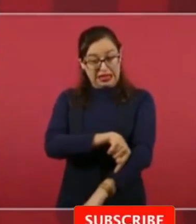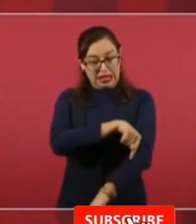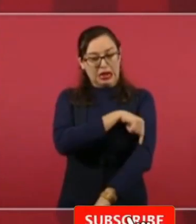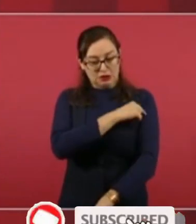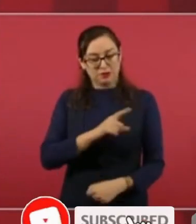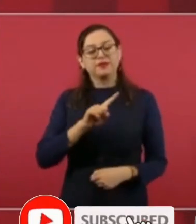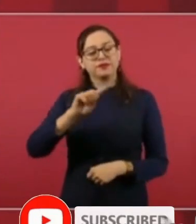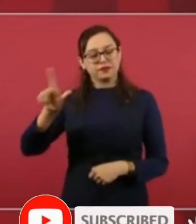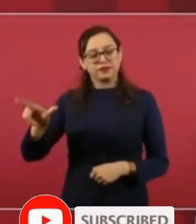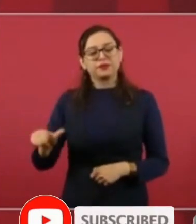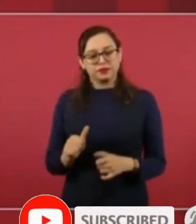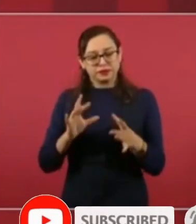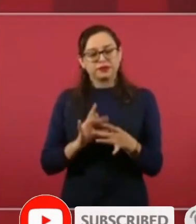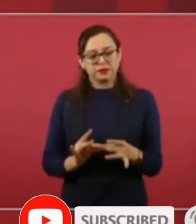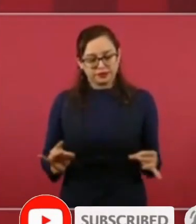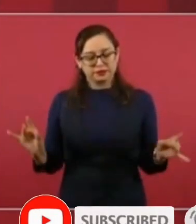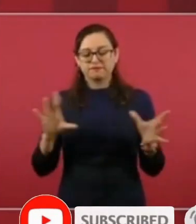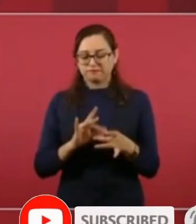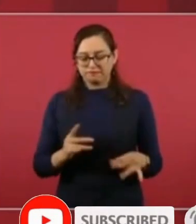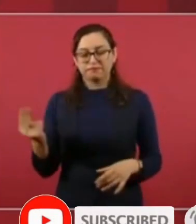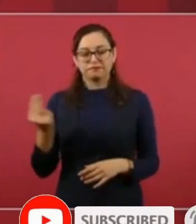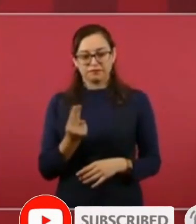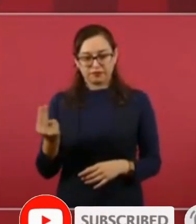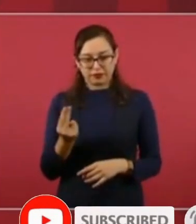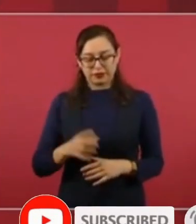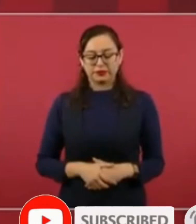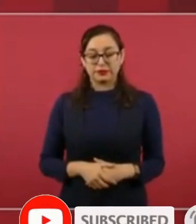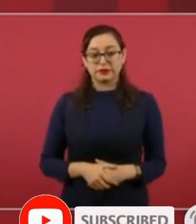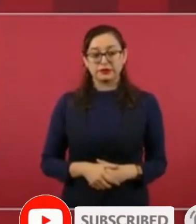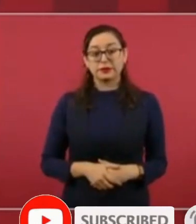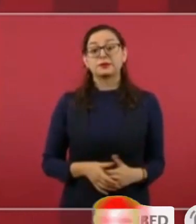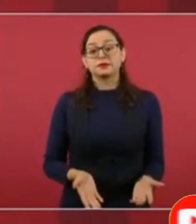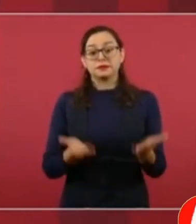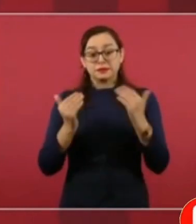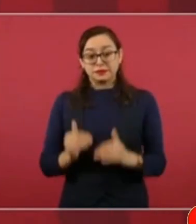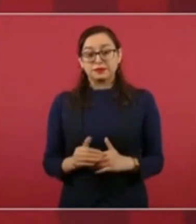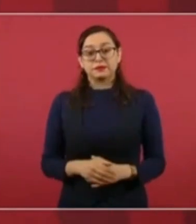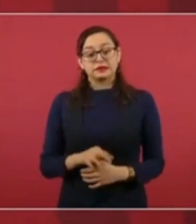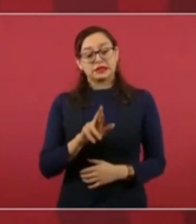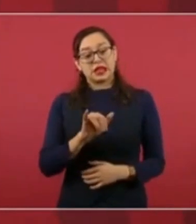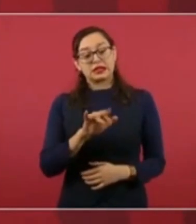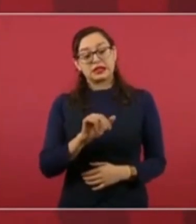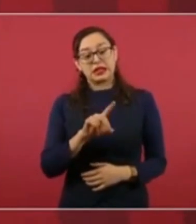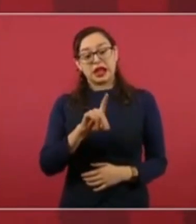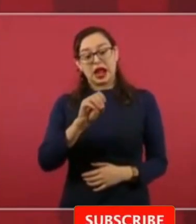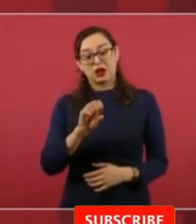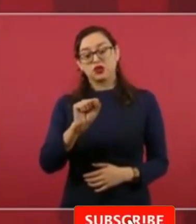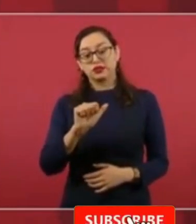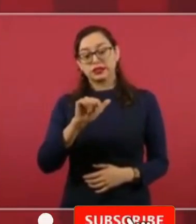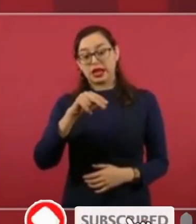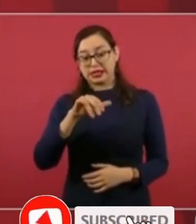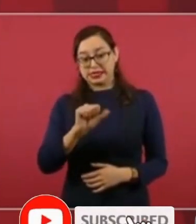señalar en el caso de Ricardo Salinas de sus empresas se está llegando